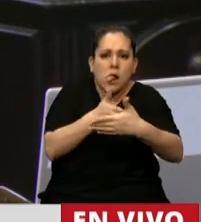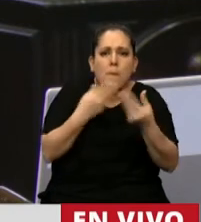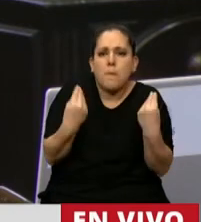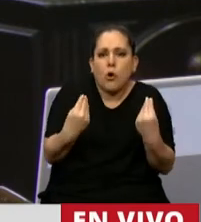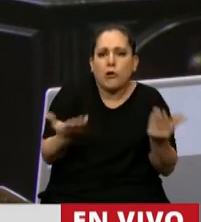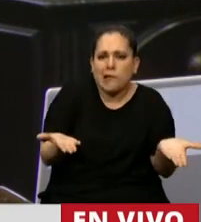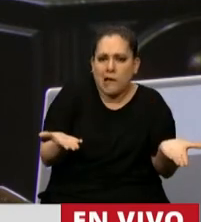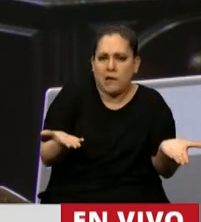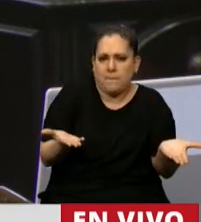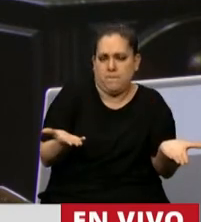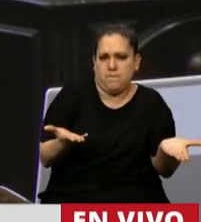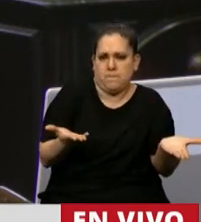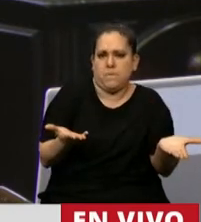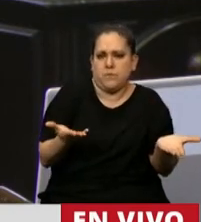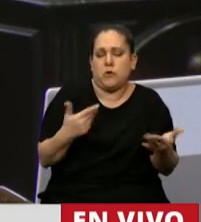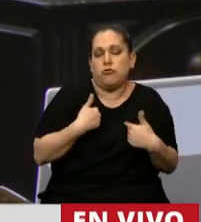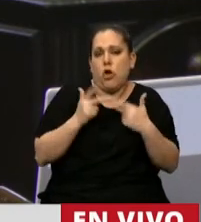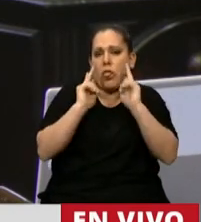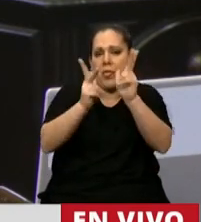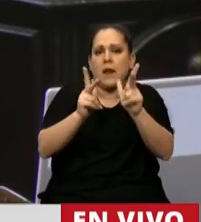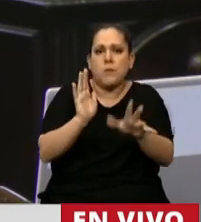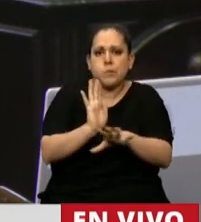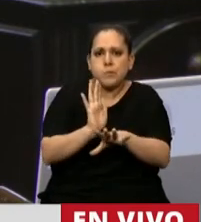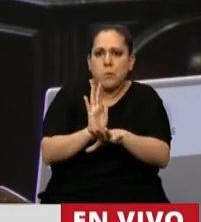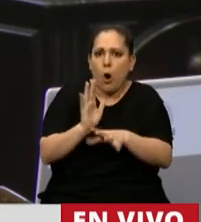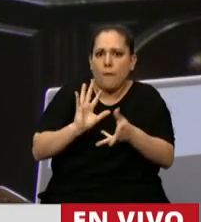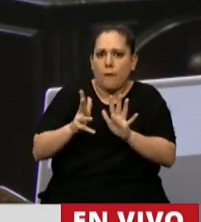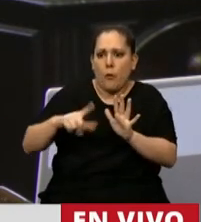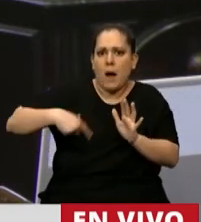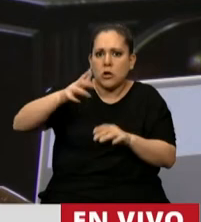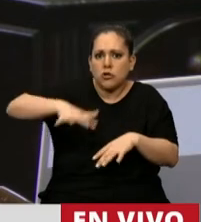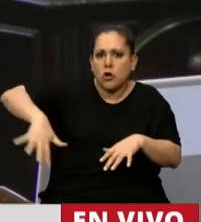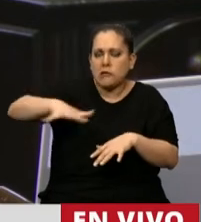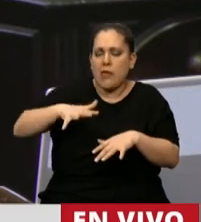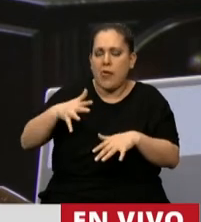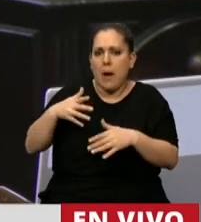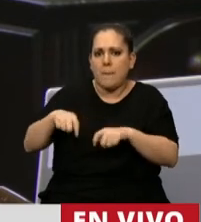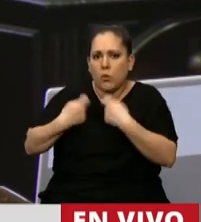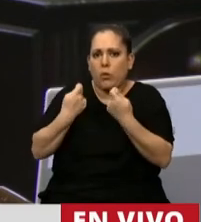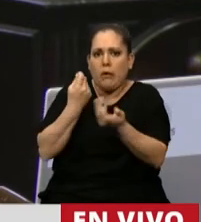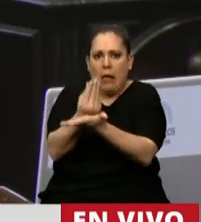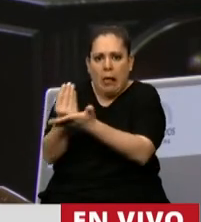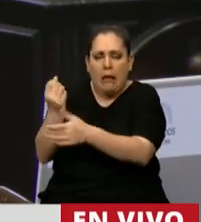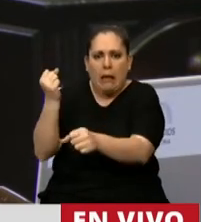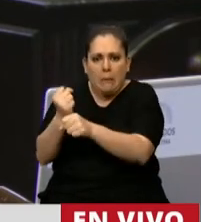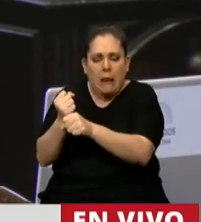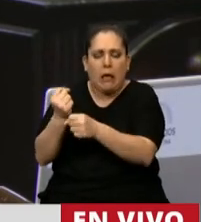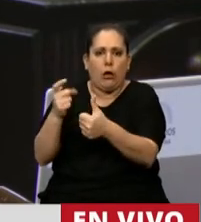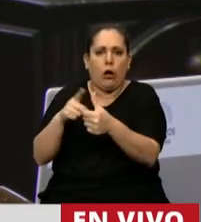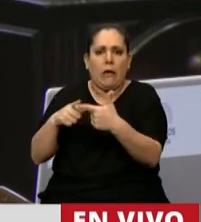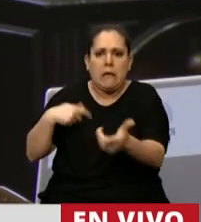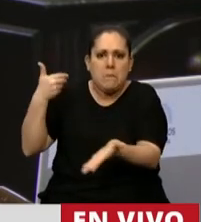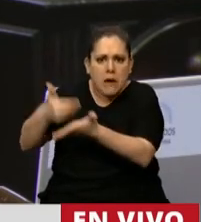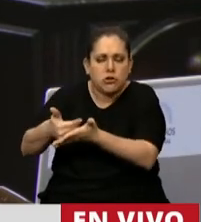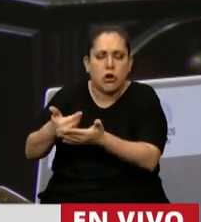de manera, yo le diría, onerosa para la sociedad en su conjunto, para el empleo y la inversión, la aprobación de